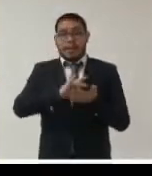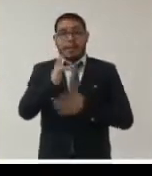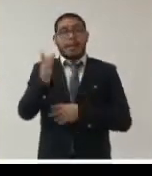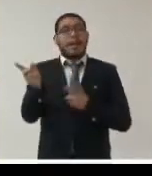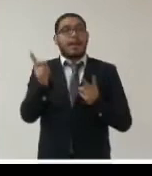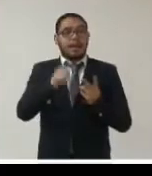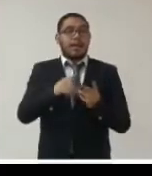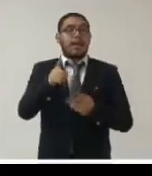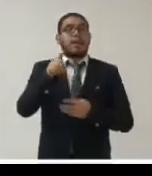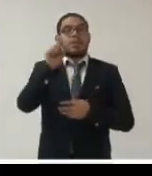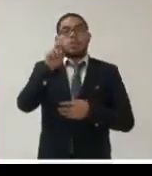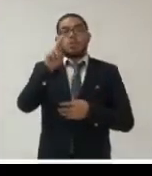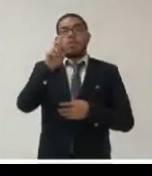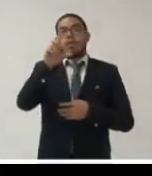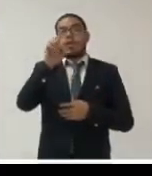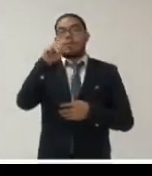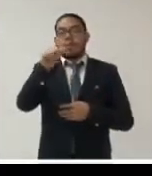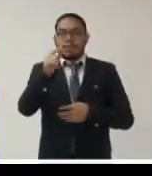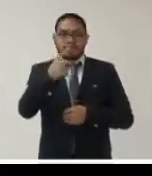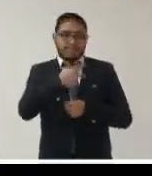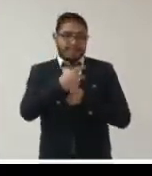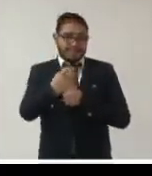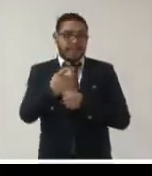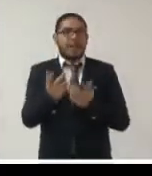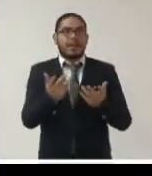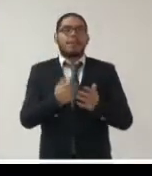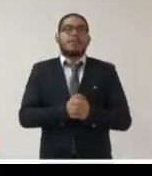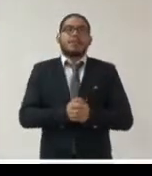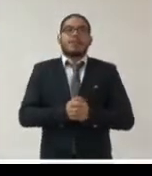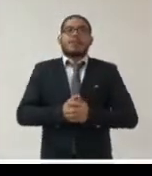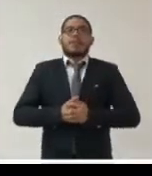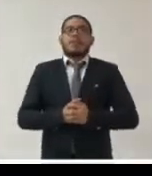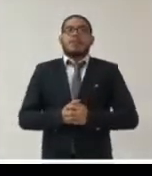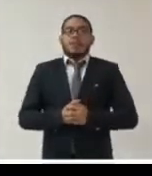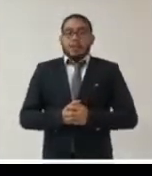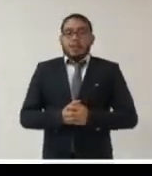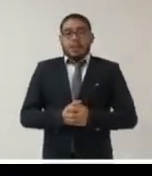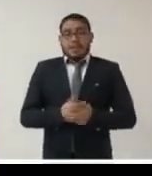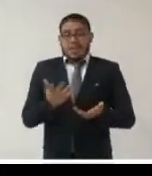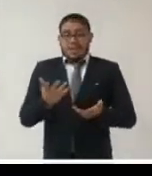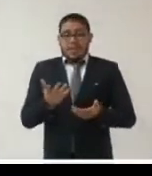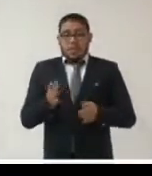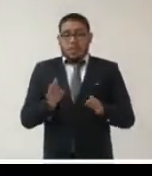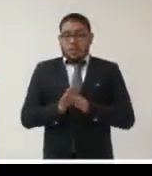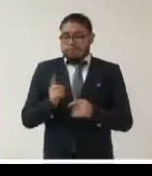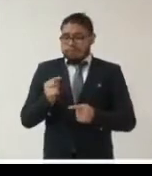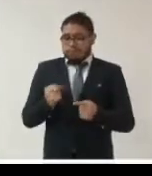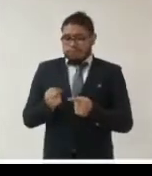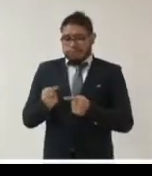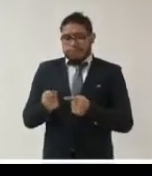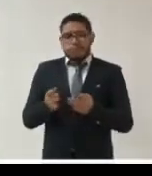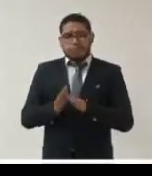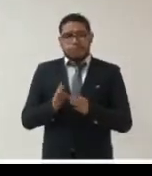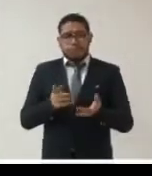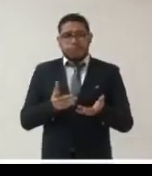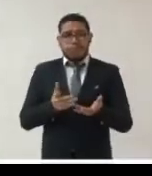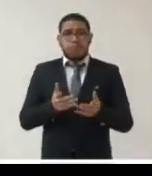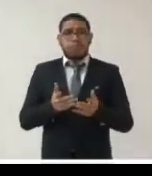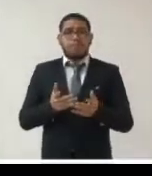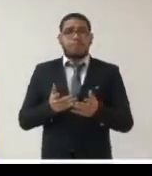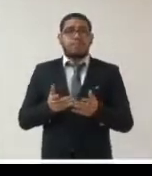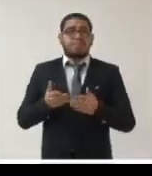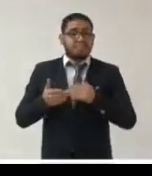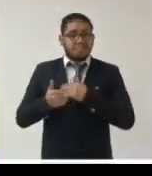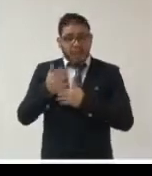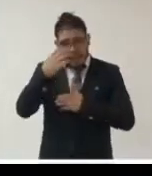por la gentil invitación bueno como no hay estrategia a proponer que no se base en la experiencia